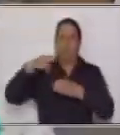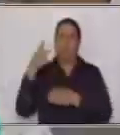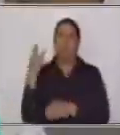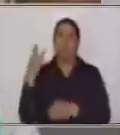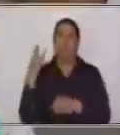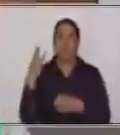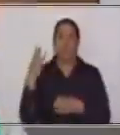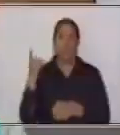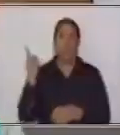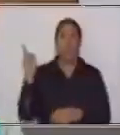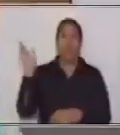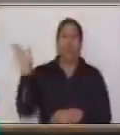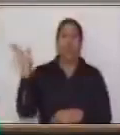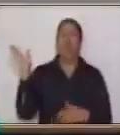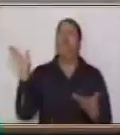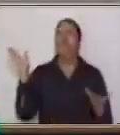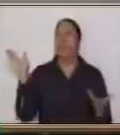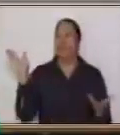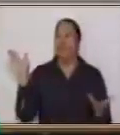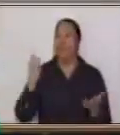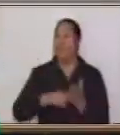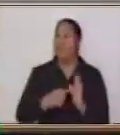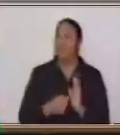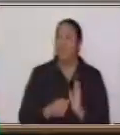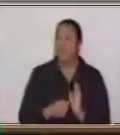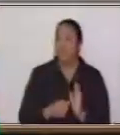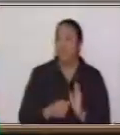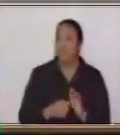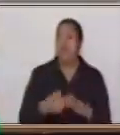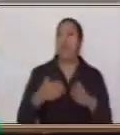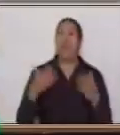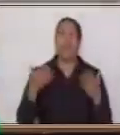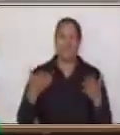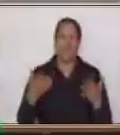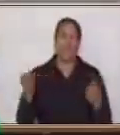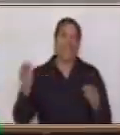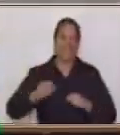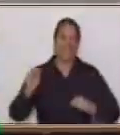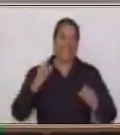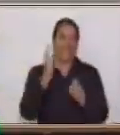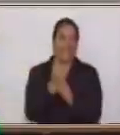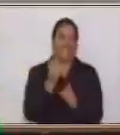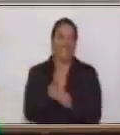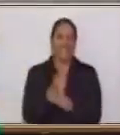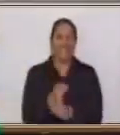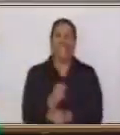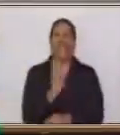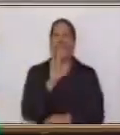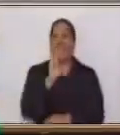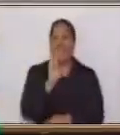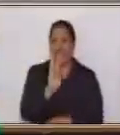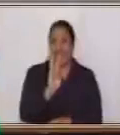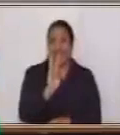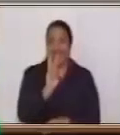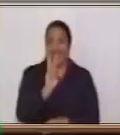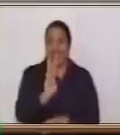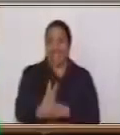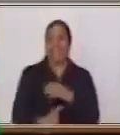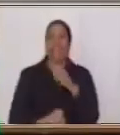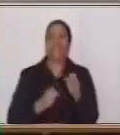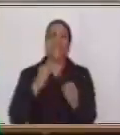tres círculos. ¿Qué quiere decir? Muy bien. Que este árbol tenía